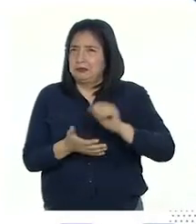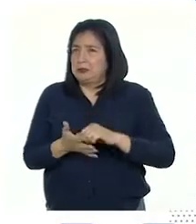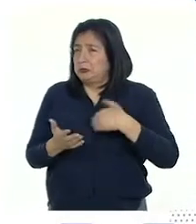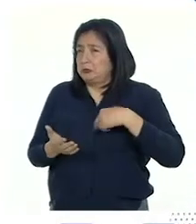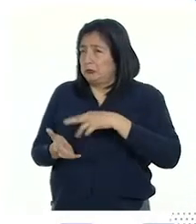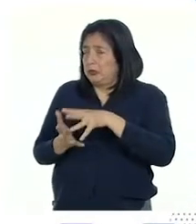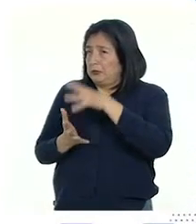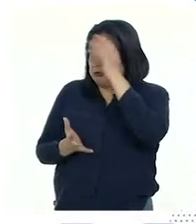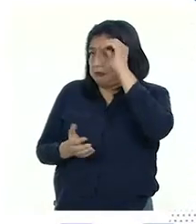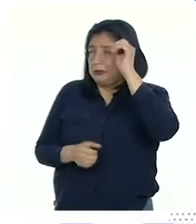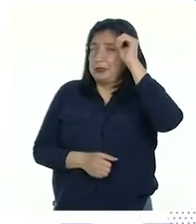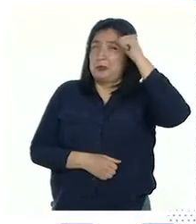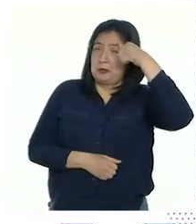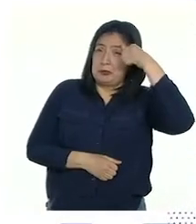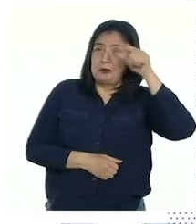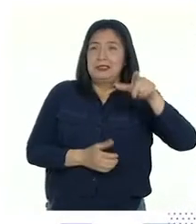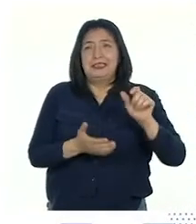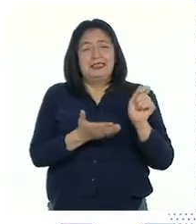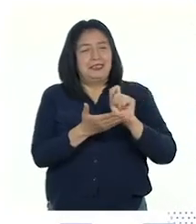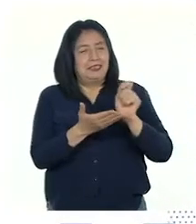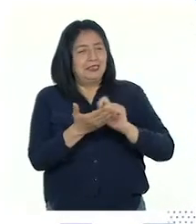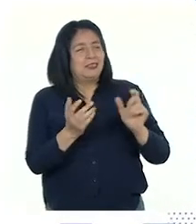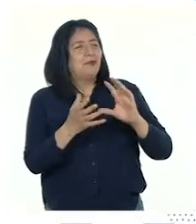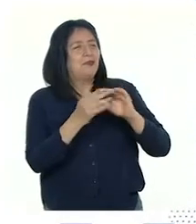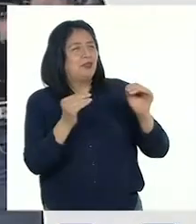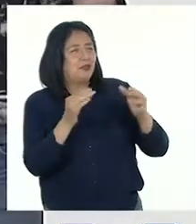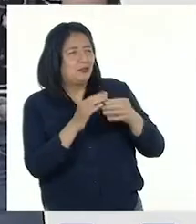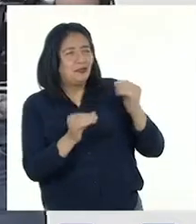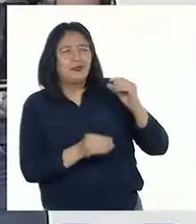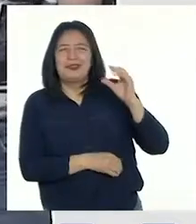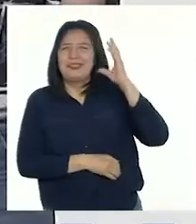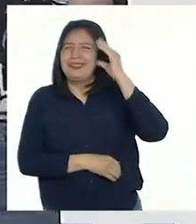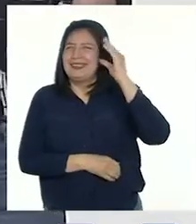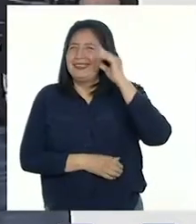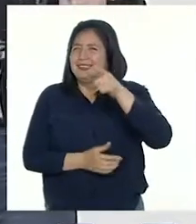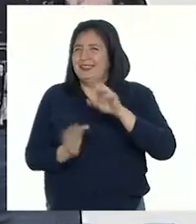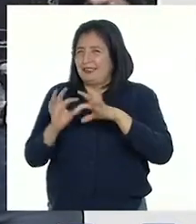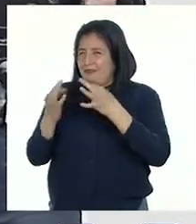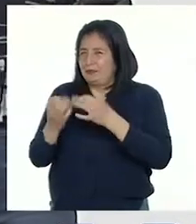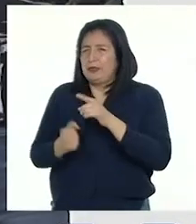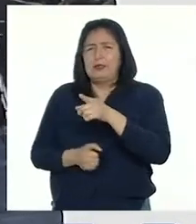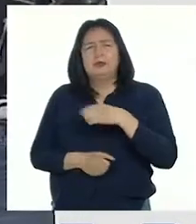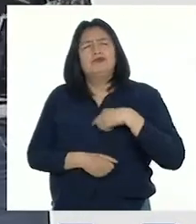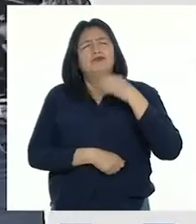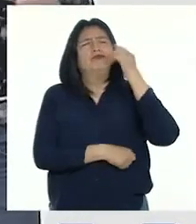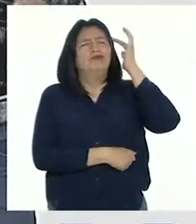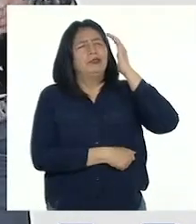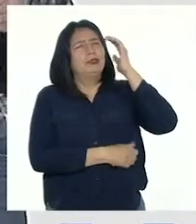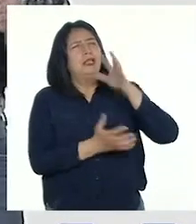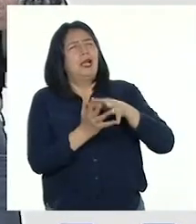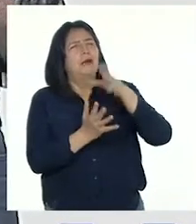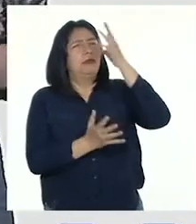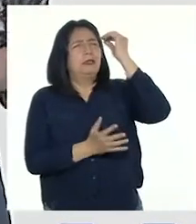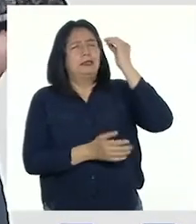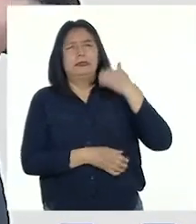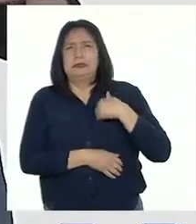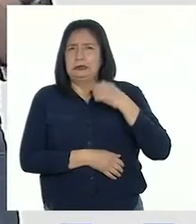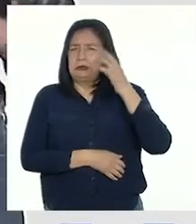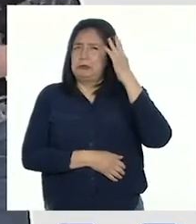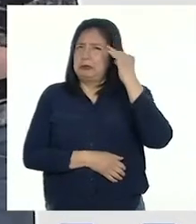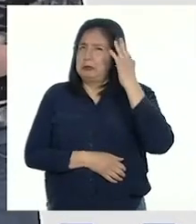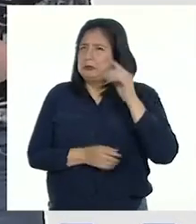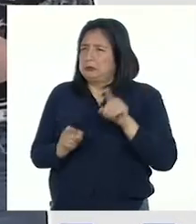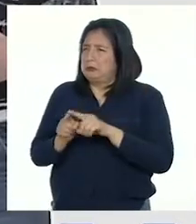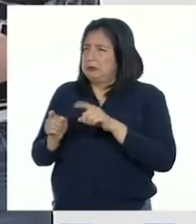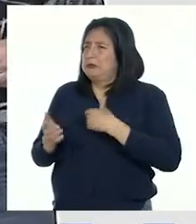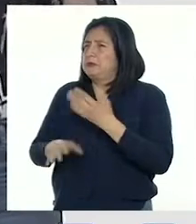las que aprendimos sobre los recuerdos y escribimos anécdotas familiares. Reflexionaremos sobre nuestros aprendizajes de esta experiencia y lo